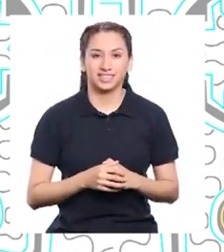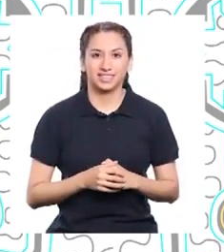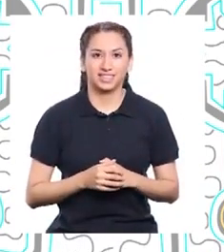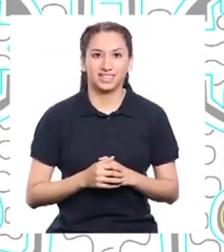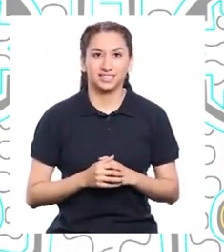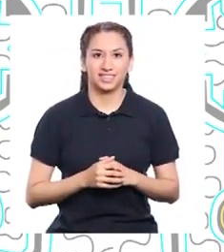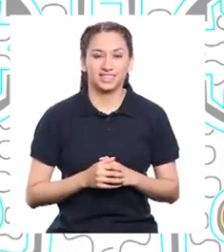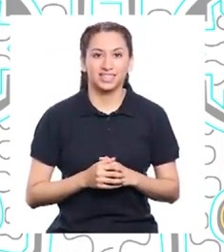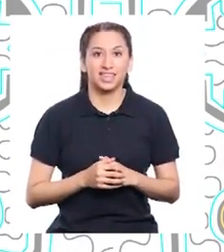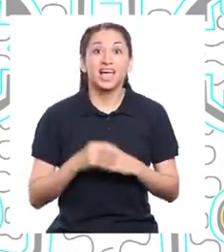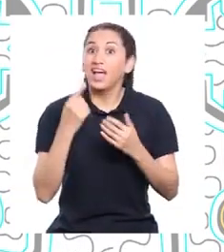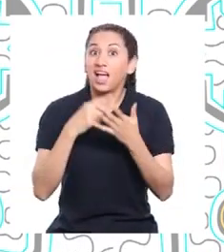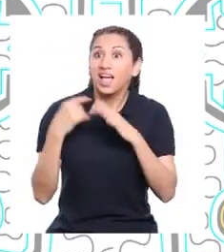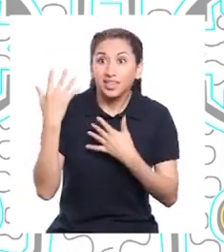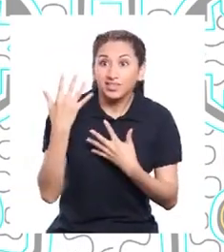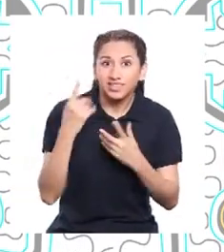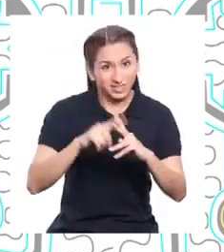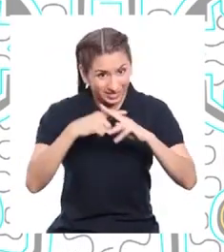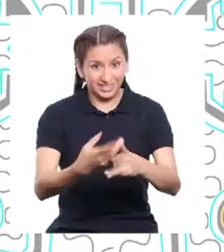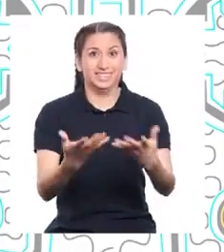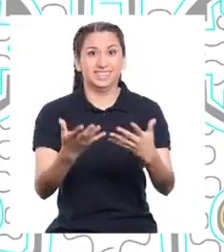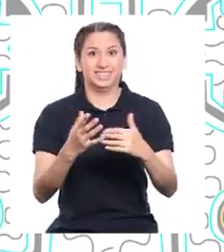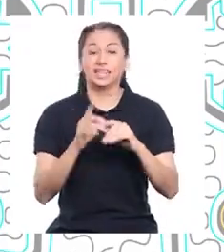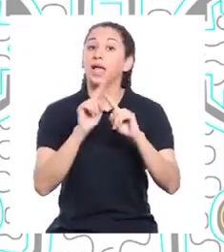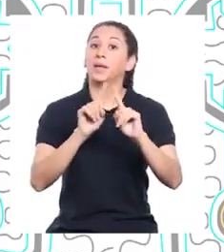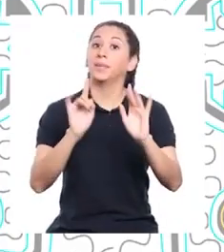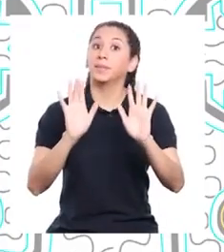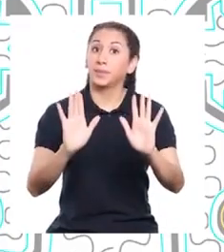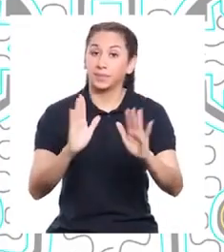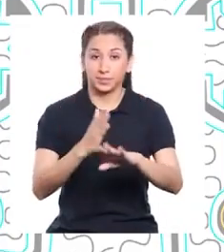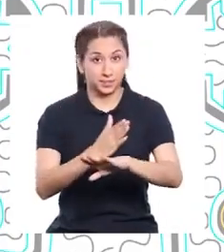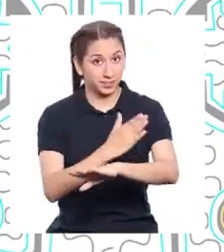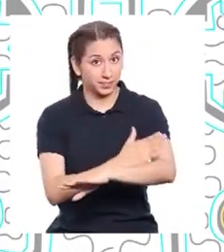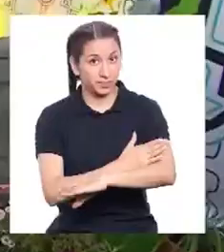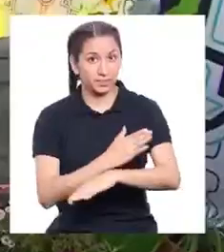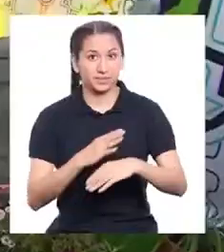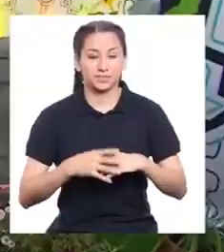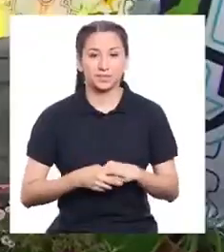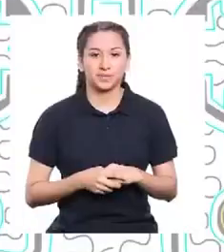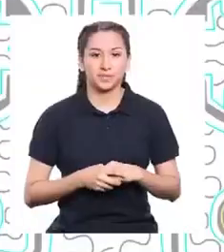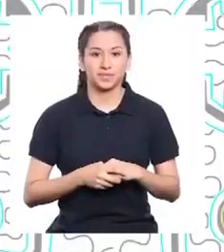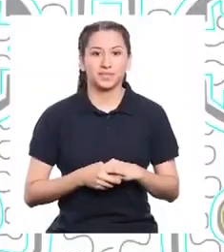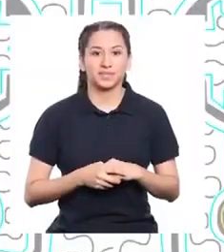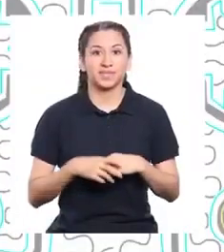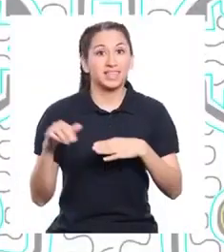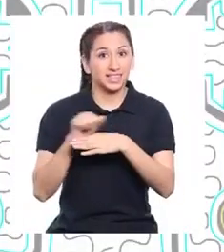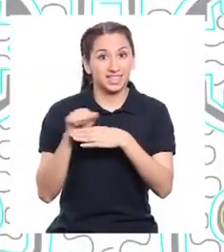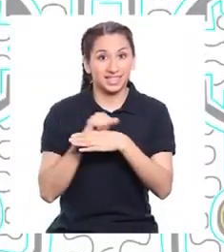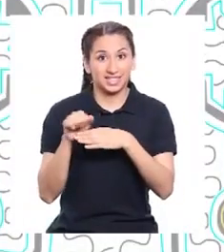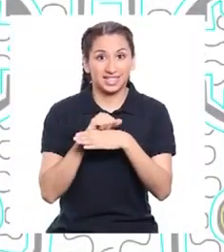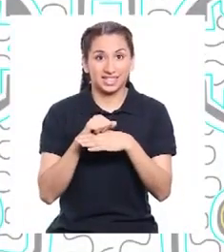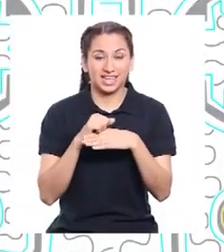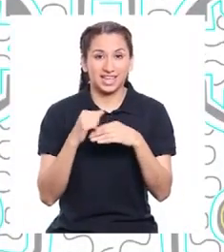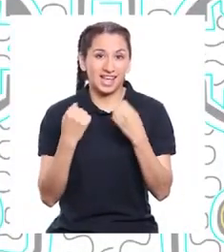¡Entonces, ¿qué esperamos? ¡Empecemos! ¡Pero antes... ¡Activarte!